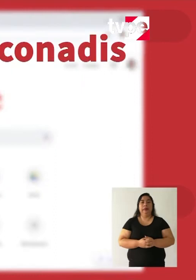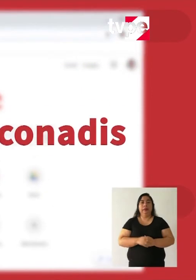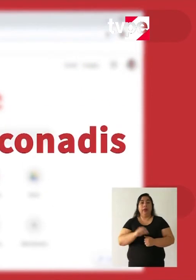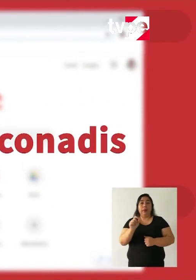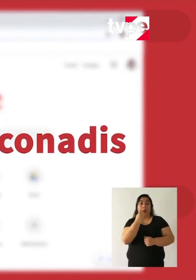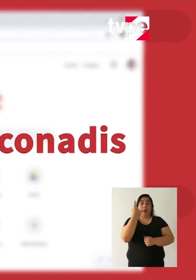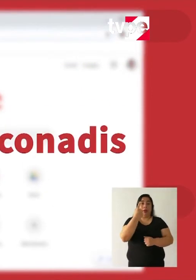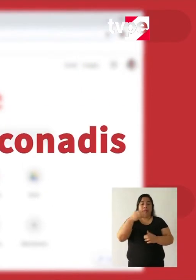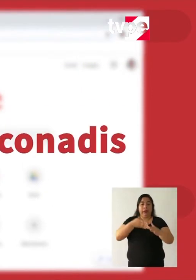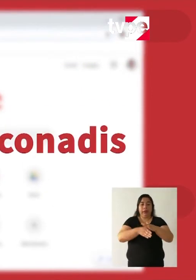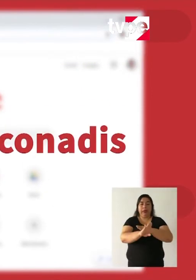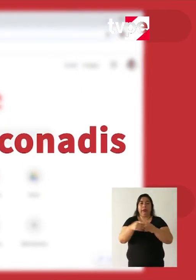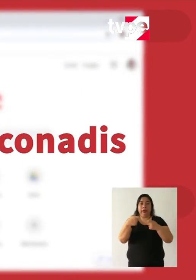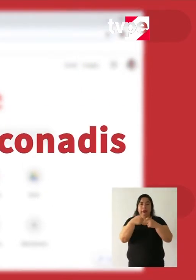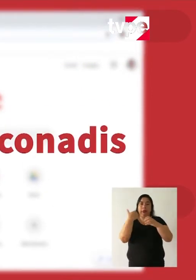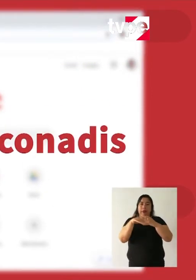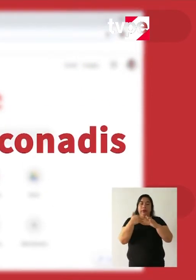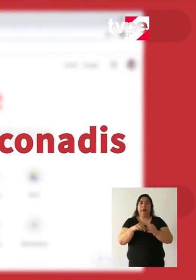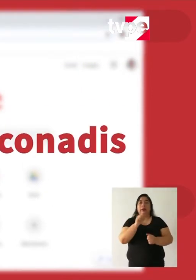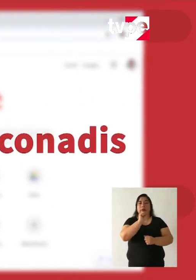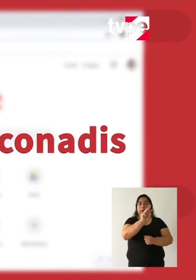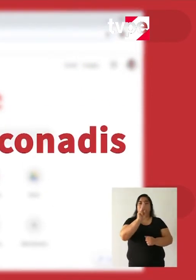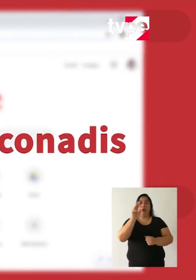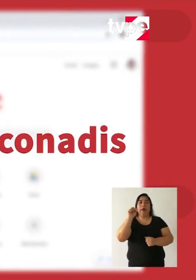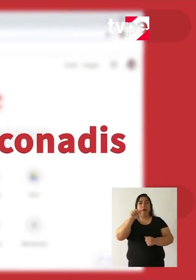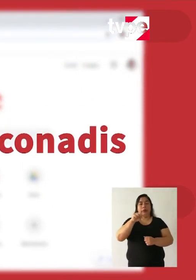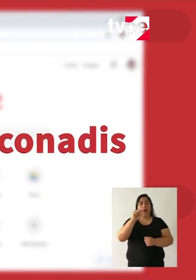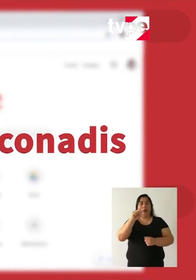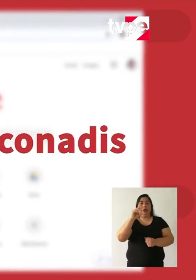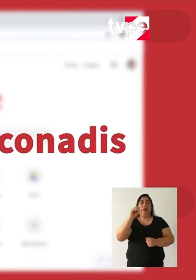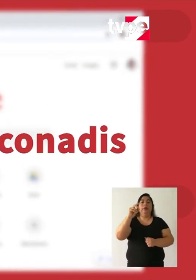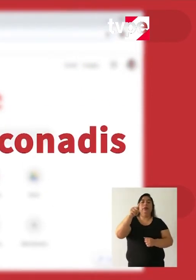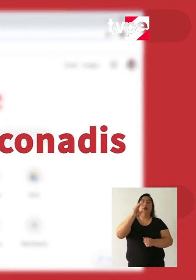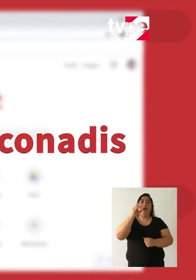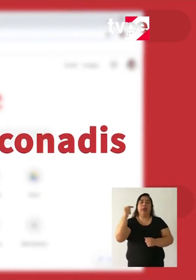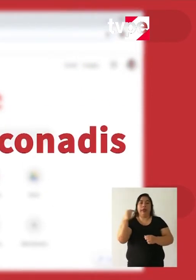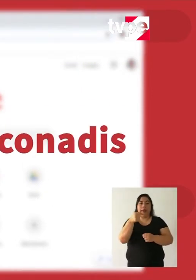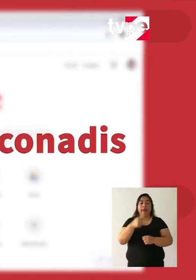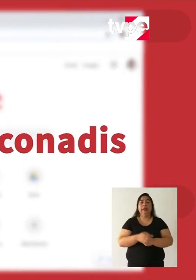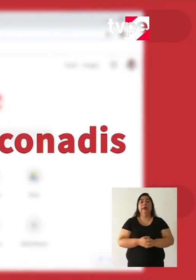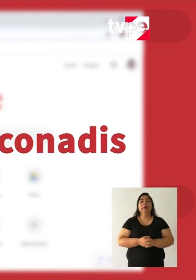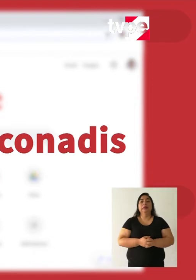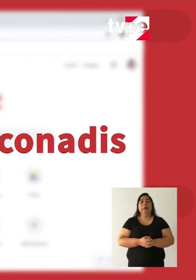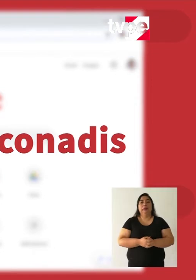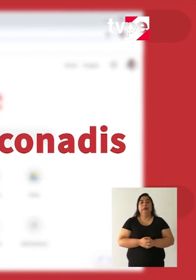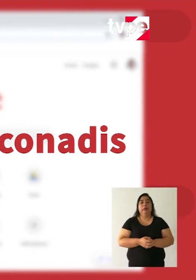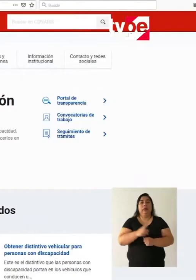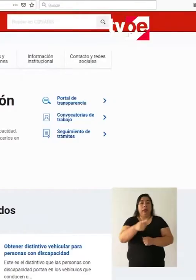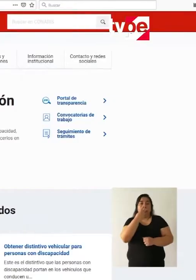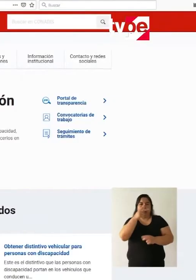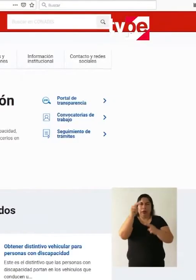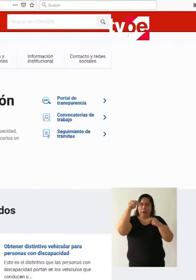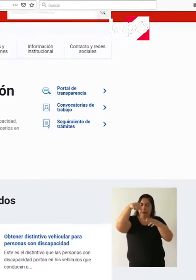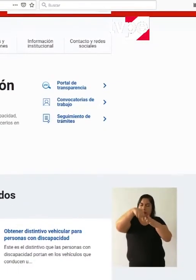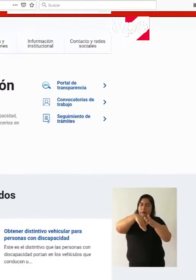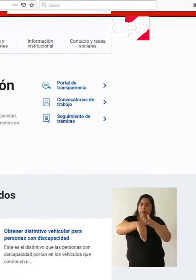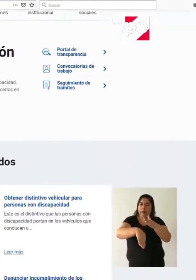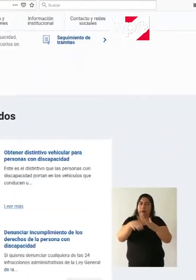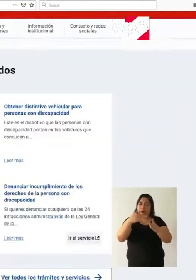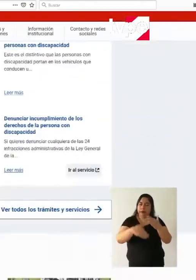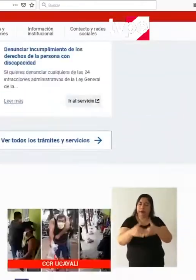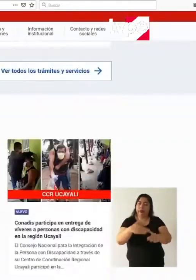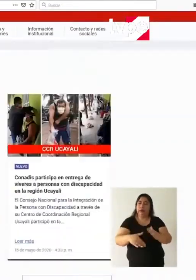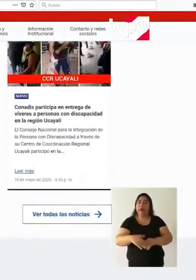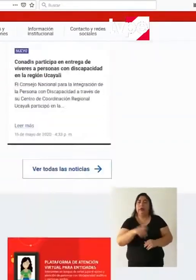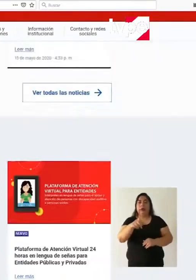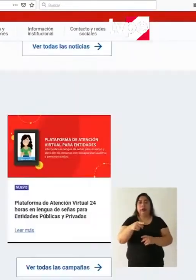pasos. Ingrese a nuestro portal web www.gob.p.p. Diríjase a la parte